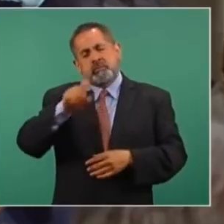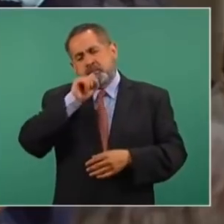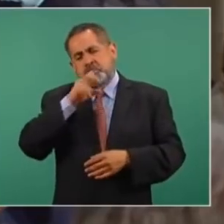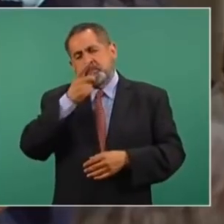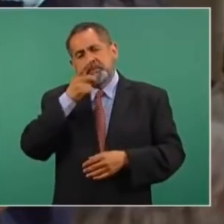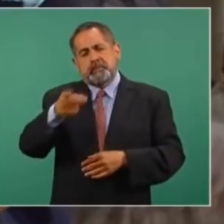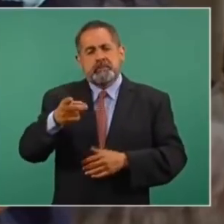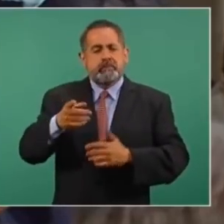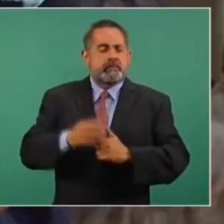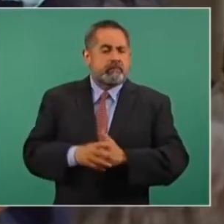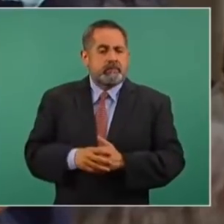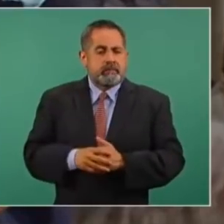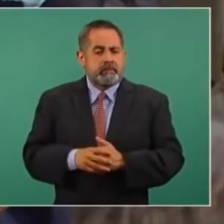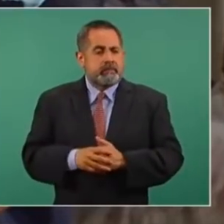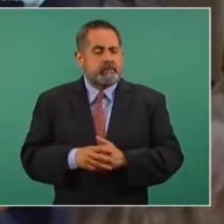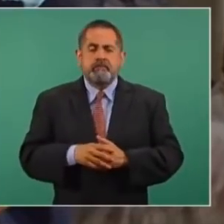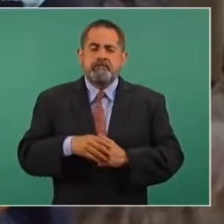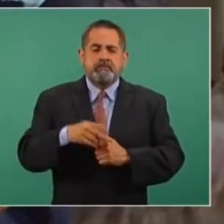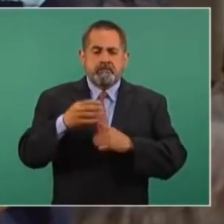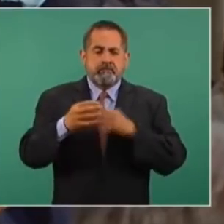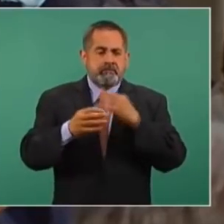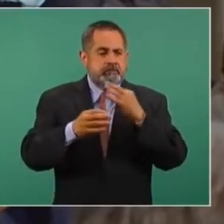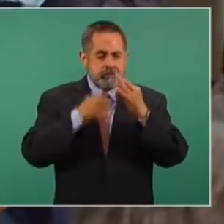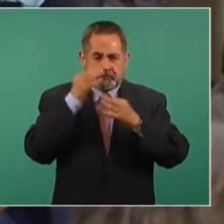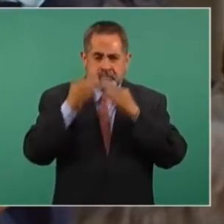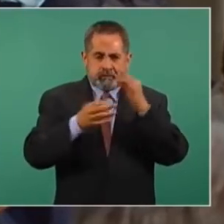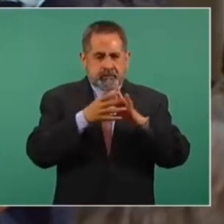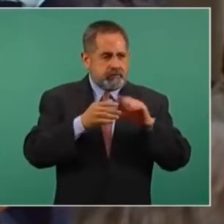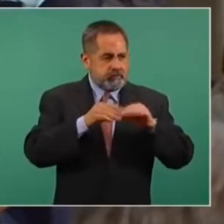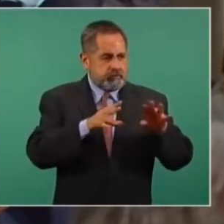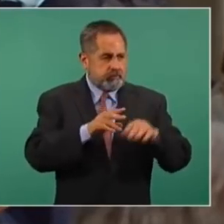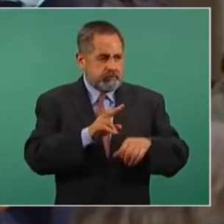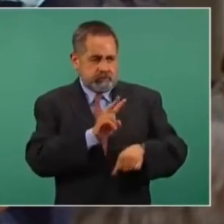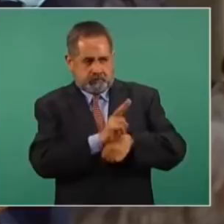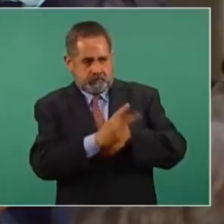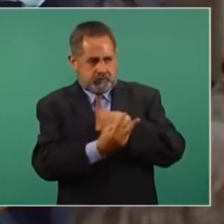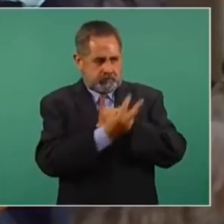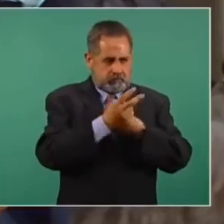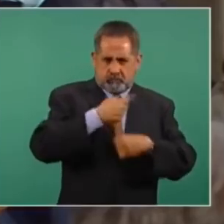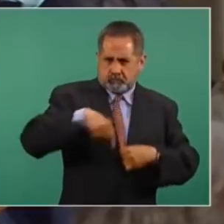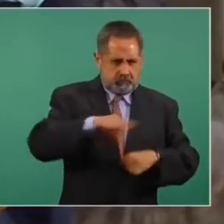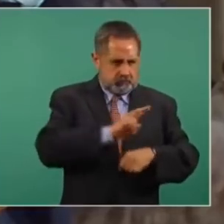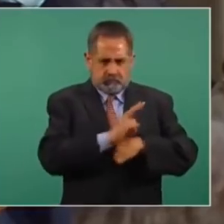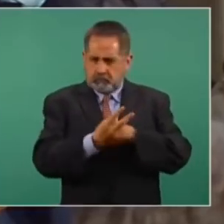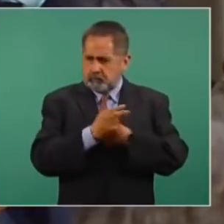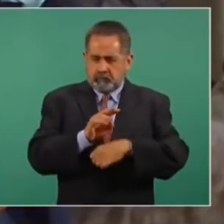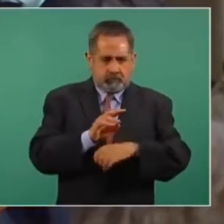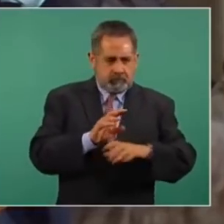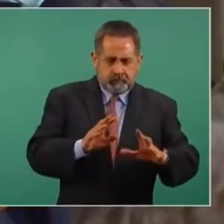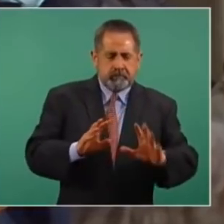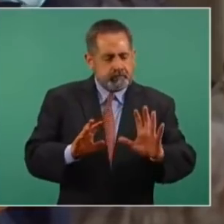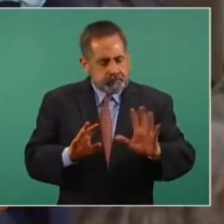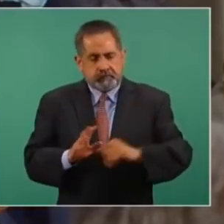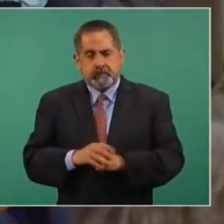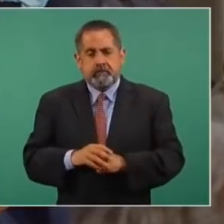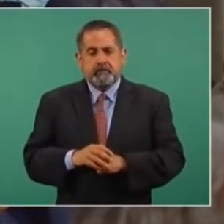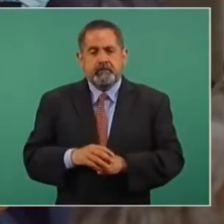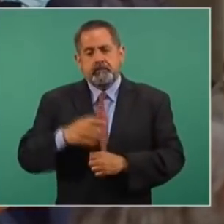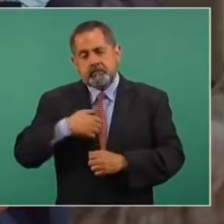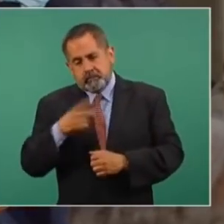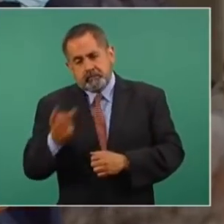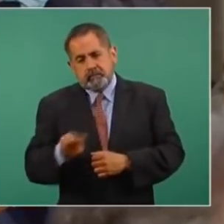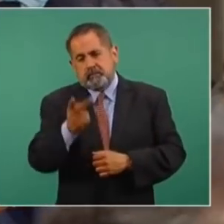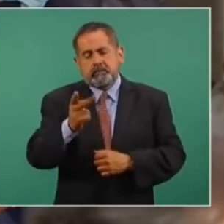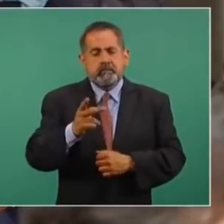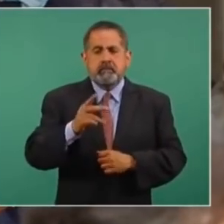presidente, que los medios efectivamente se regulan con los medios. Sin embargo, aquí la pregunta también habría